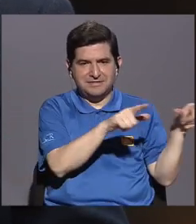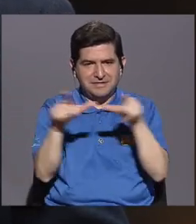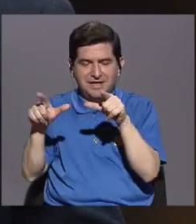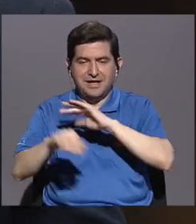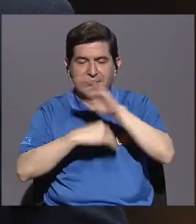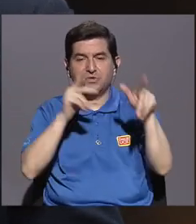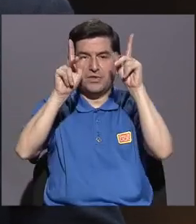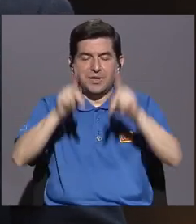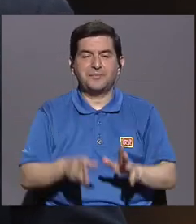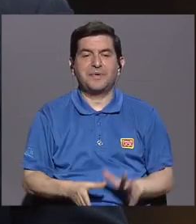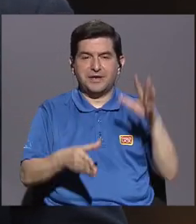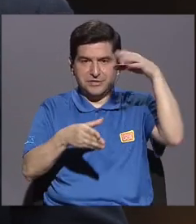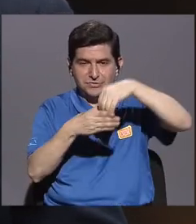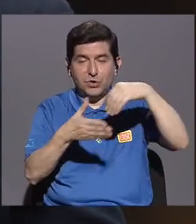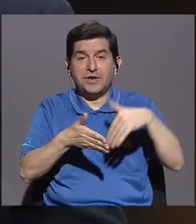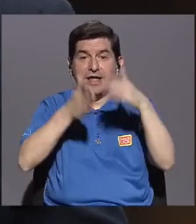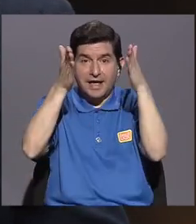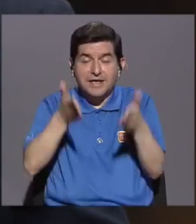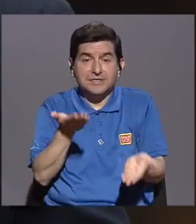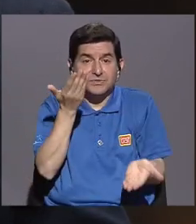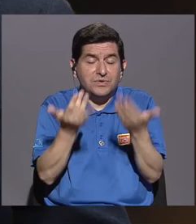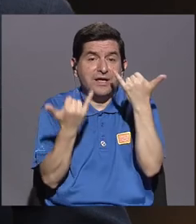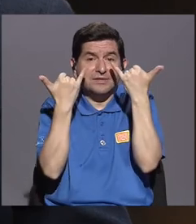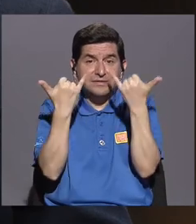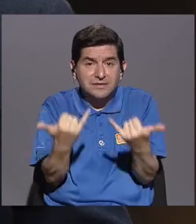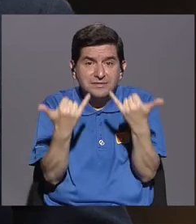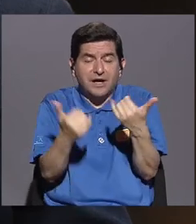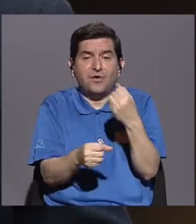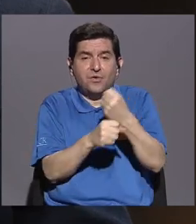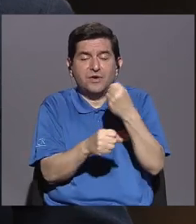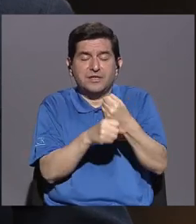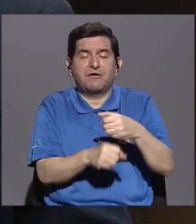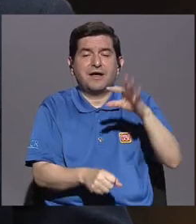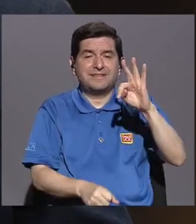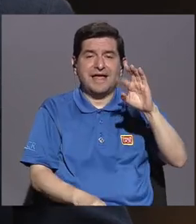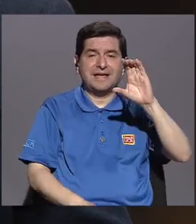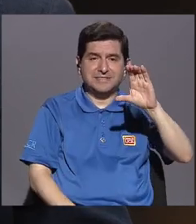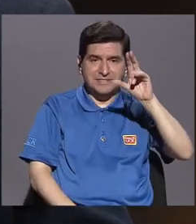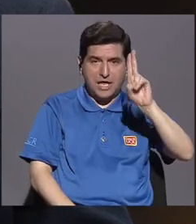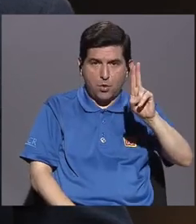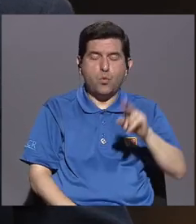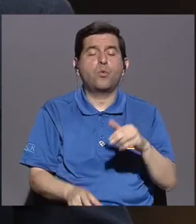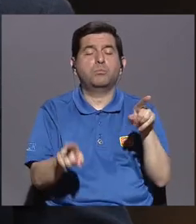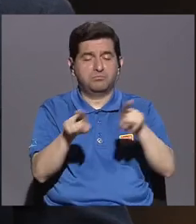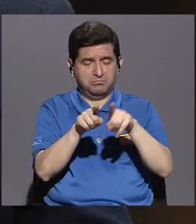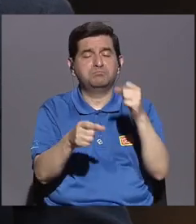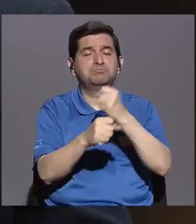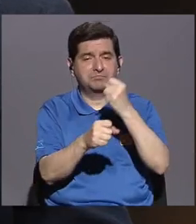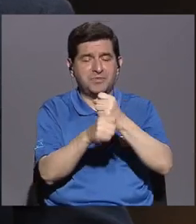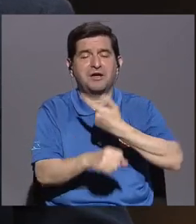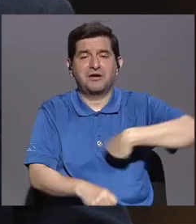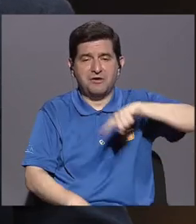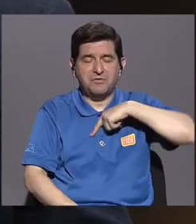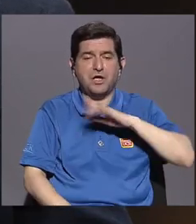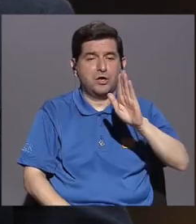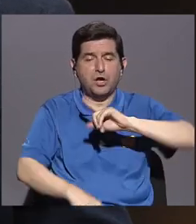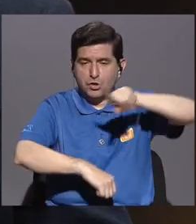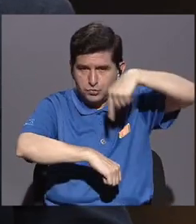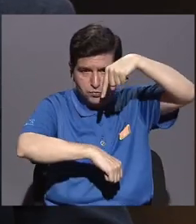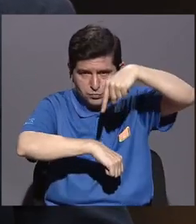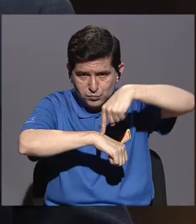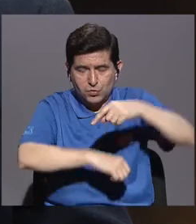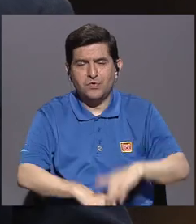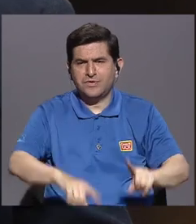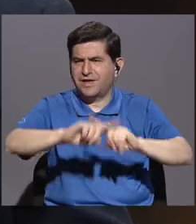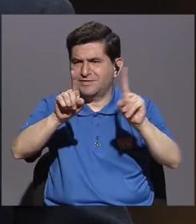profesional se integre, de hecho estudiantes que están haciendo su trabajo comunal universitario, pues lo hacen con nosotros, hacen sus horas con nosotros